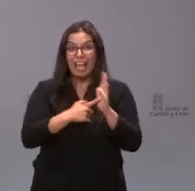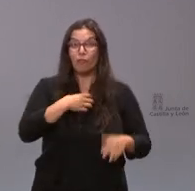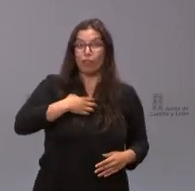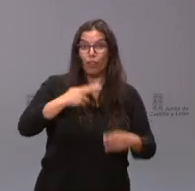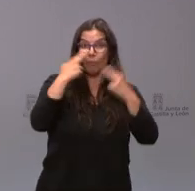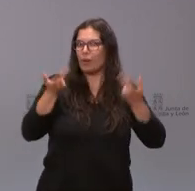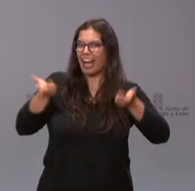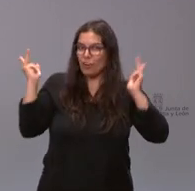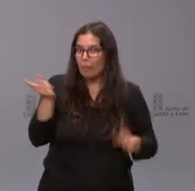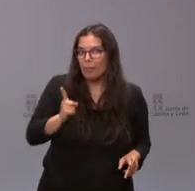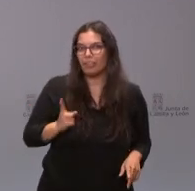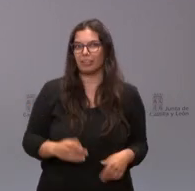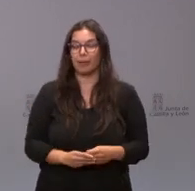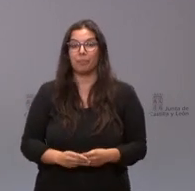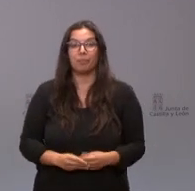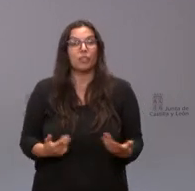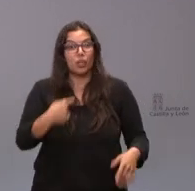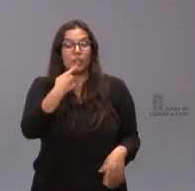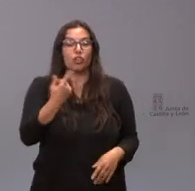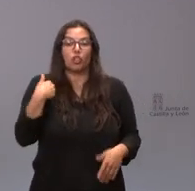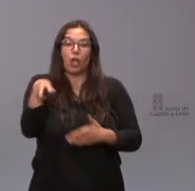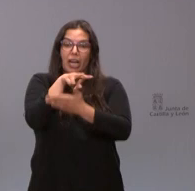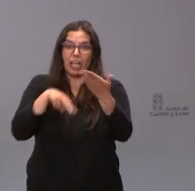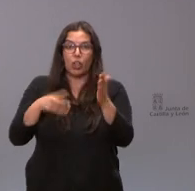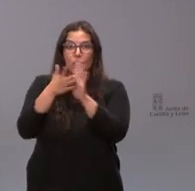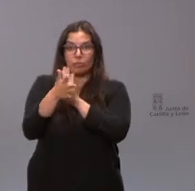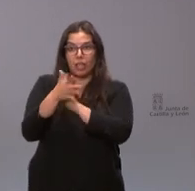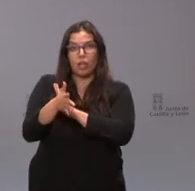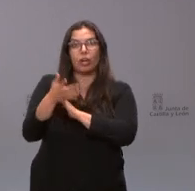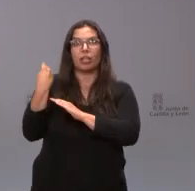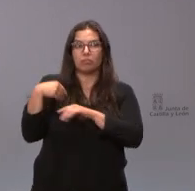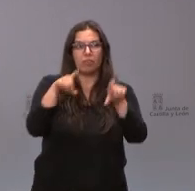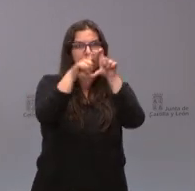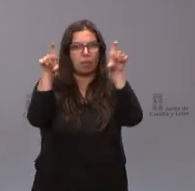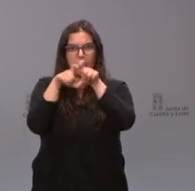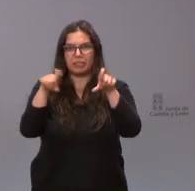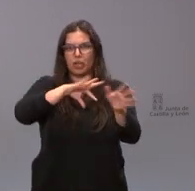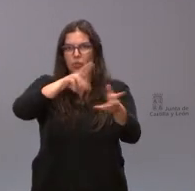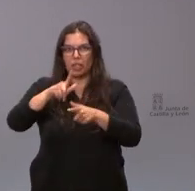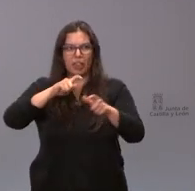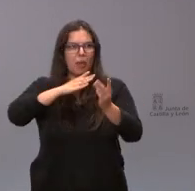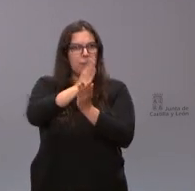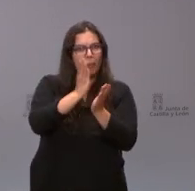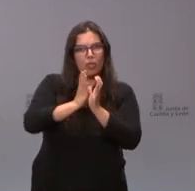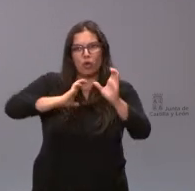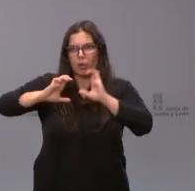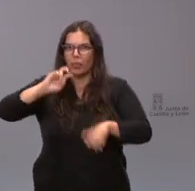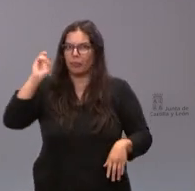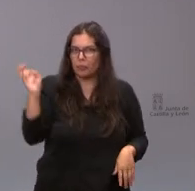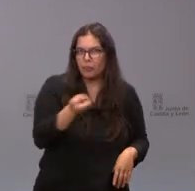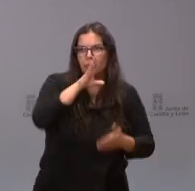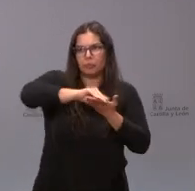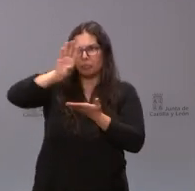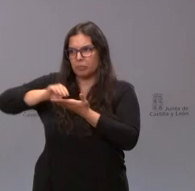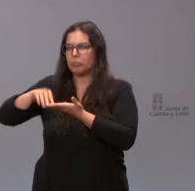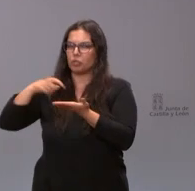bueno como le digo yo he leído las explicaciones que dio ayer lo recogieron varias agencias creo que también algún medio de comunicación yo